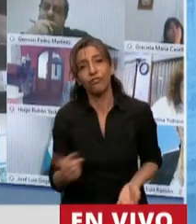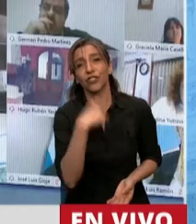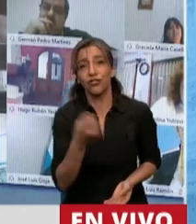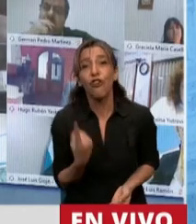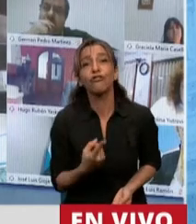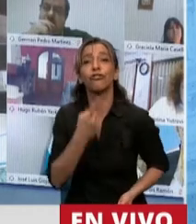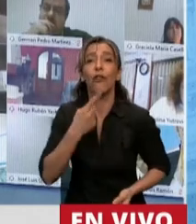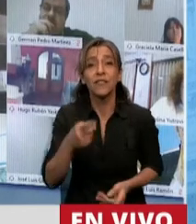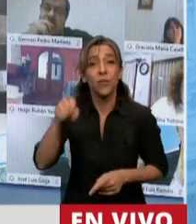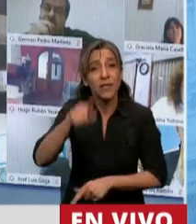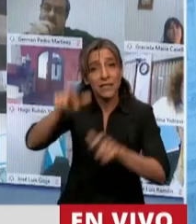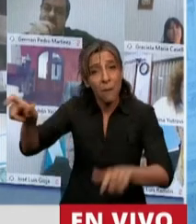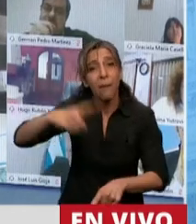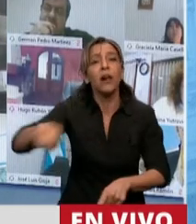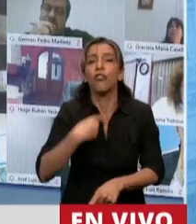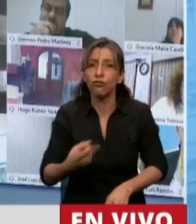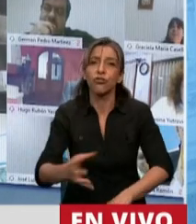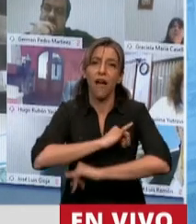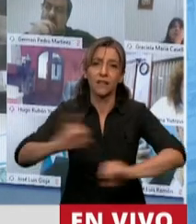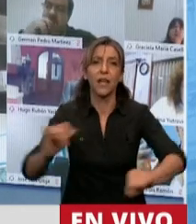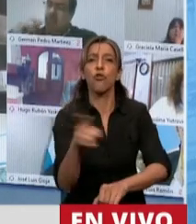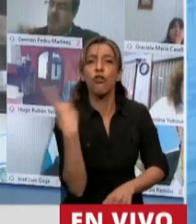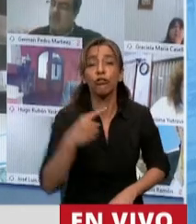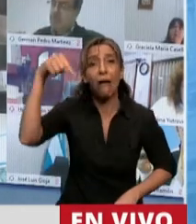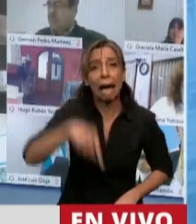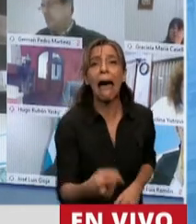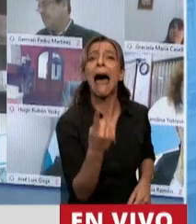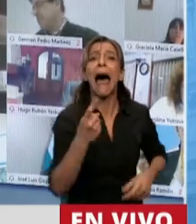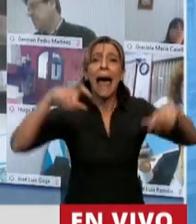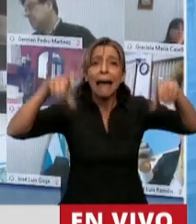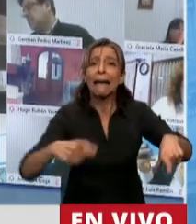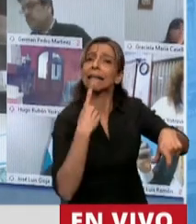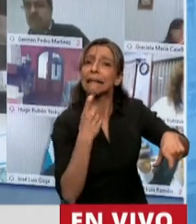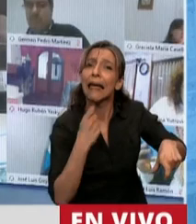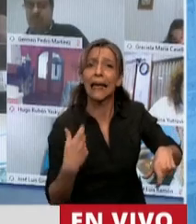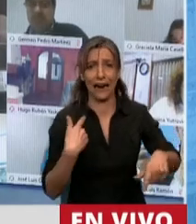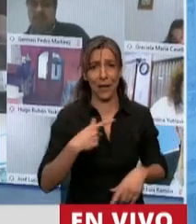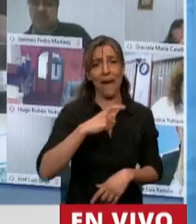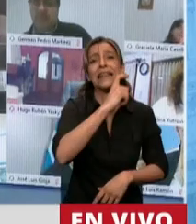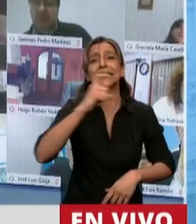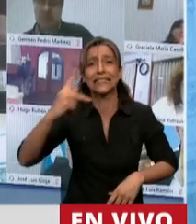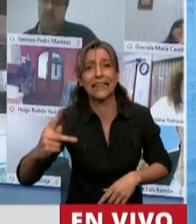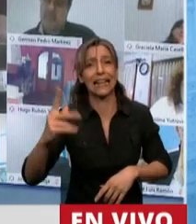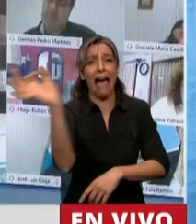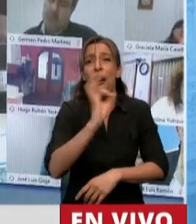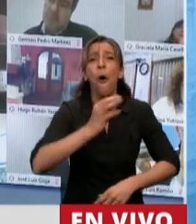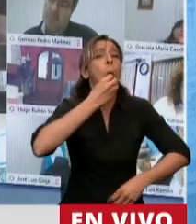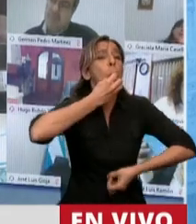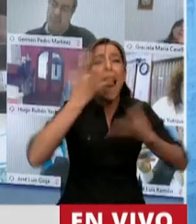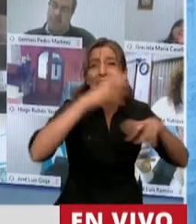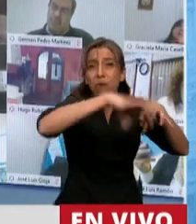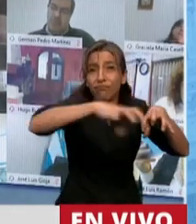CCK, donde quieran, al aire libre, con distancia, pero podemos trabajar. No somos